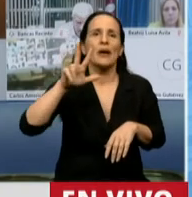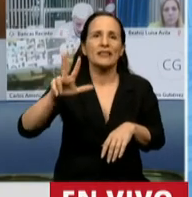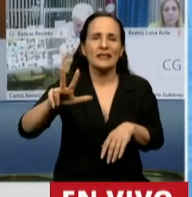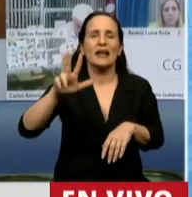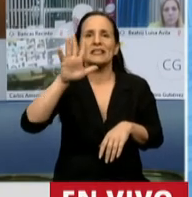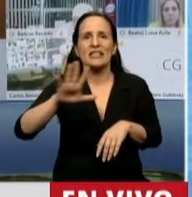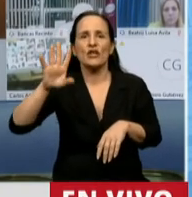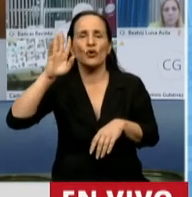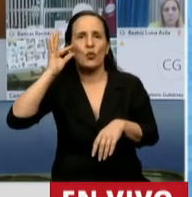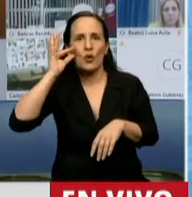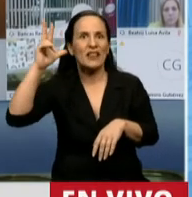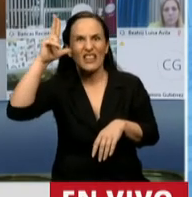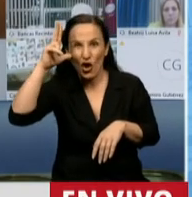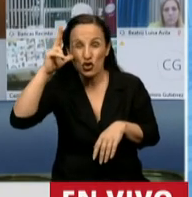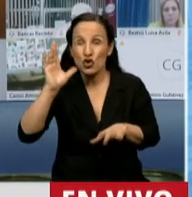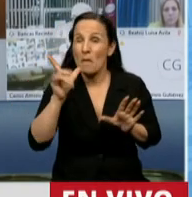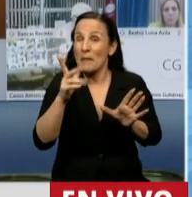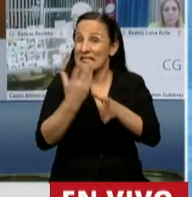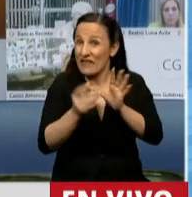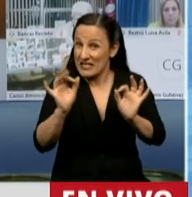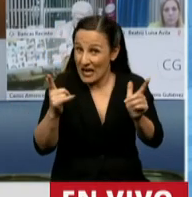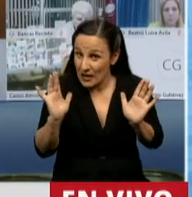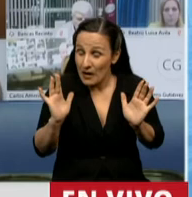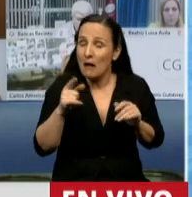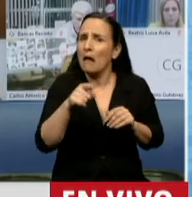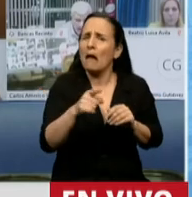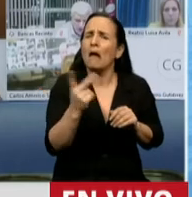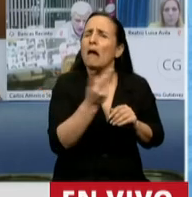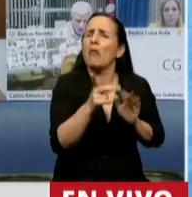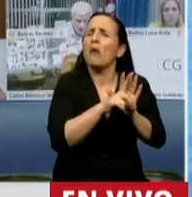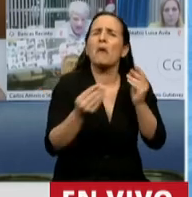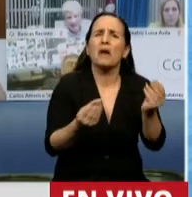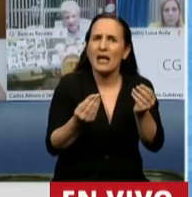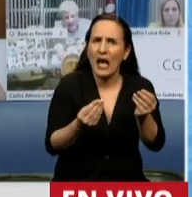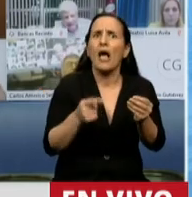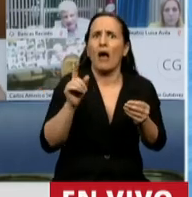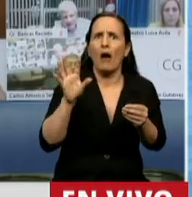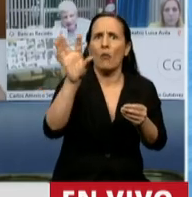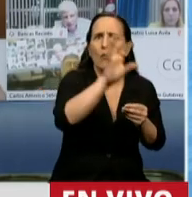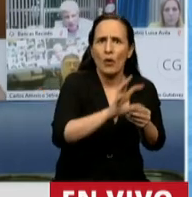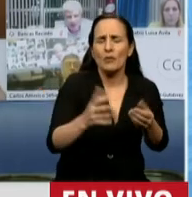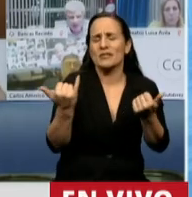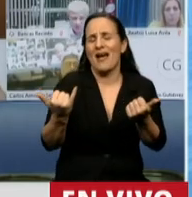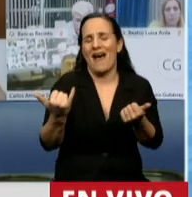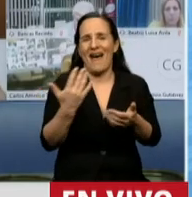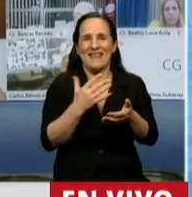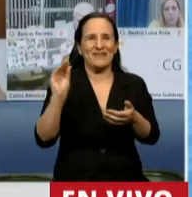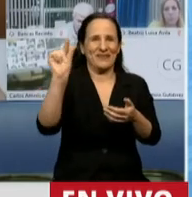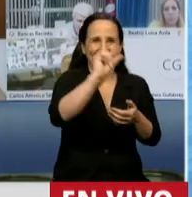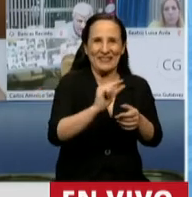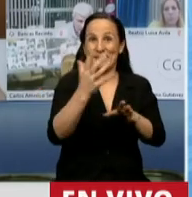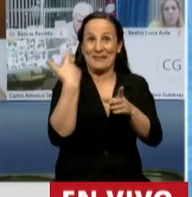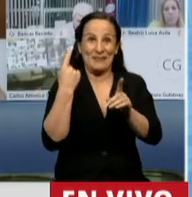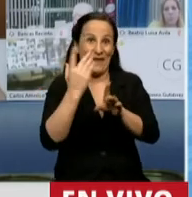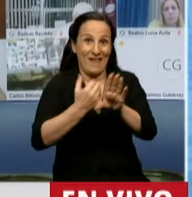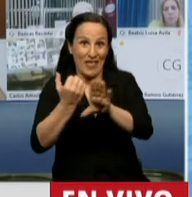.548, si no me equivoco, donde van a garantizar a través de su comparticipación, como se venían haciendo los descuentos,